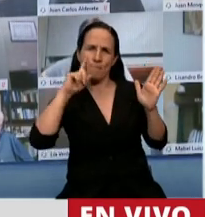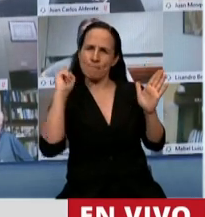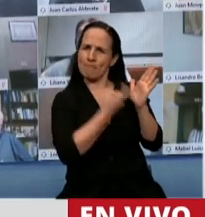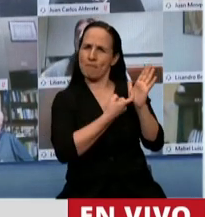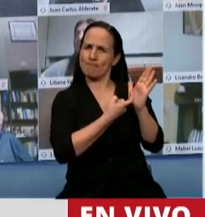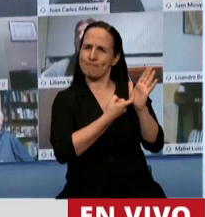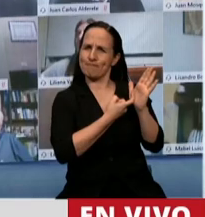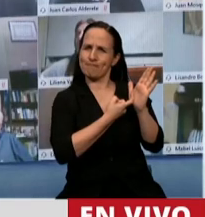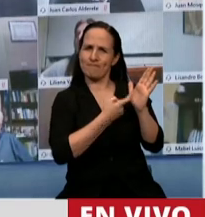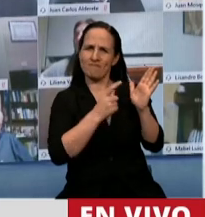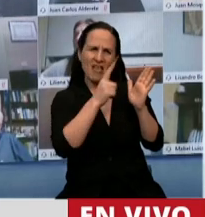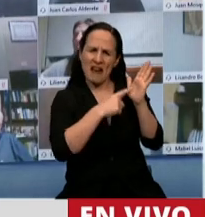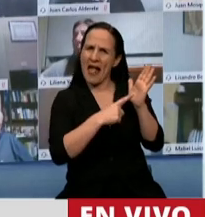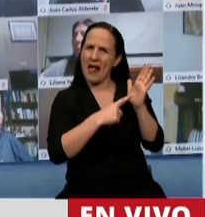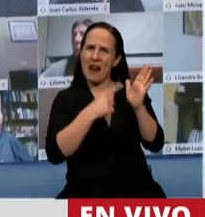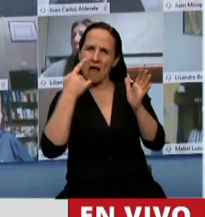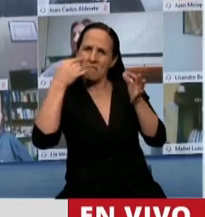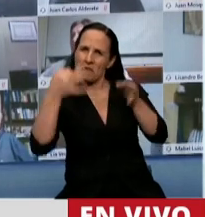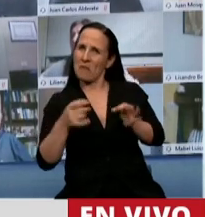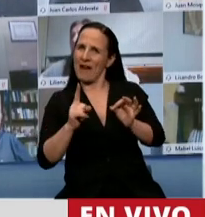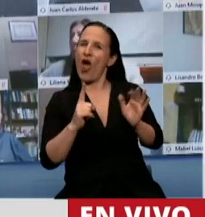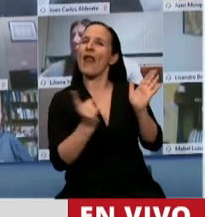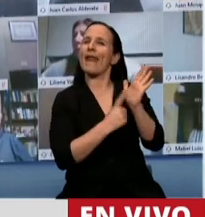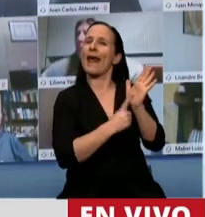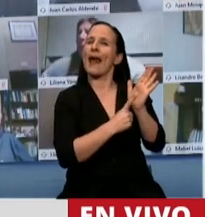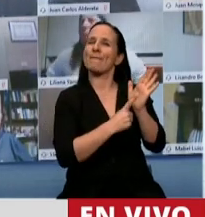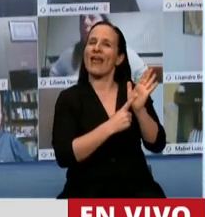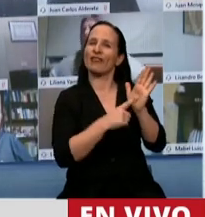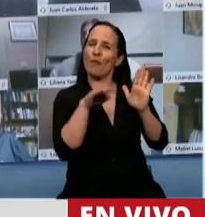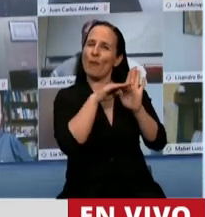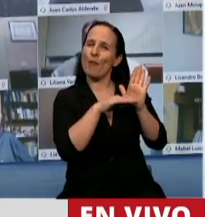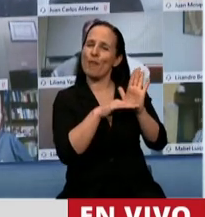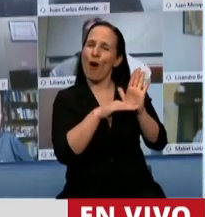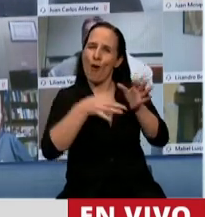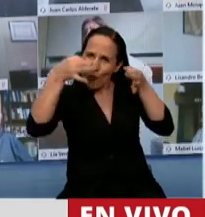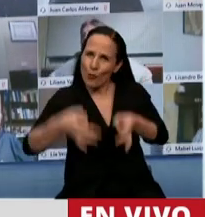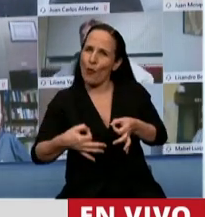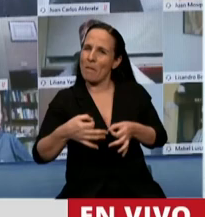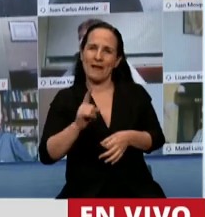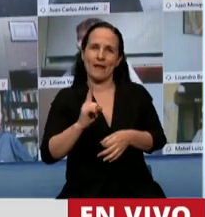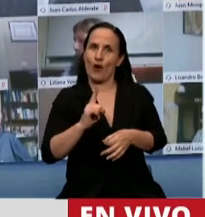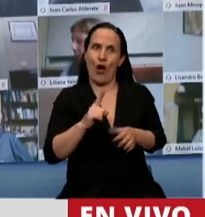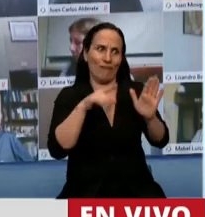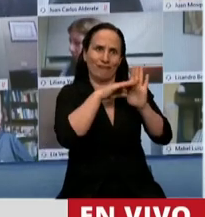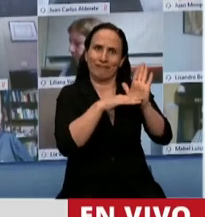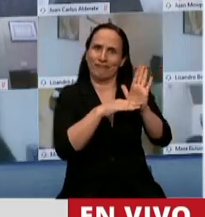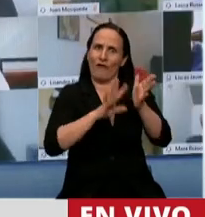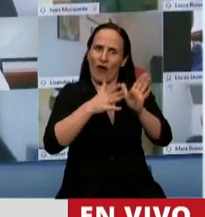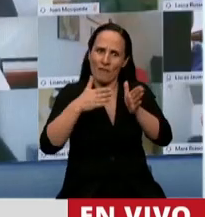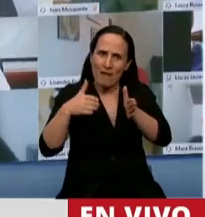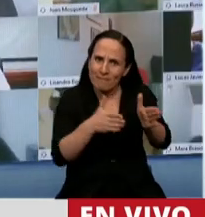No se cumplieron una serie de artículos del reglamento que claramente indican un camino y un rol a cumplir,